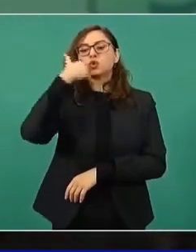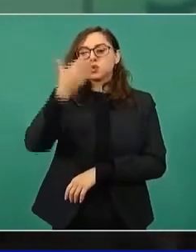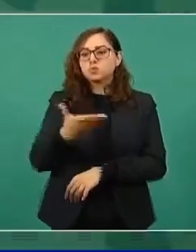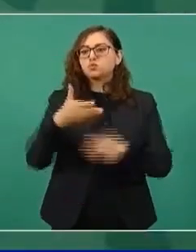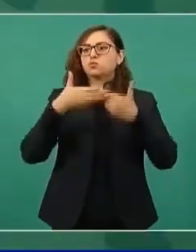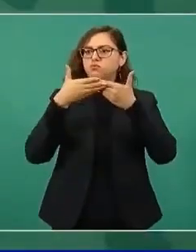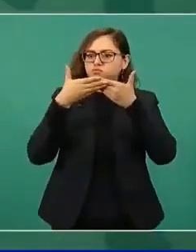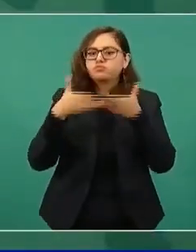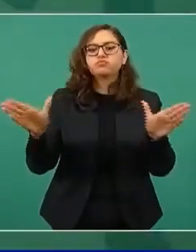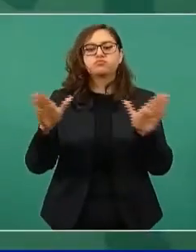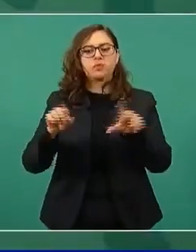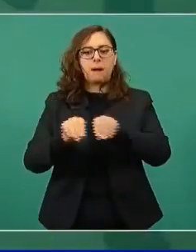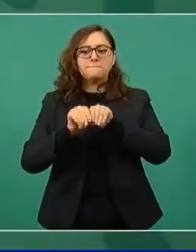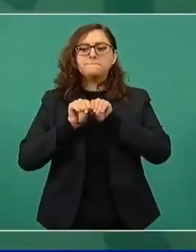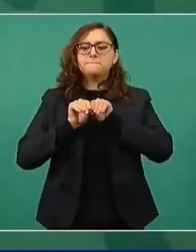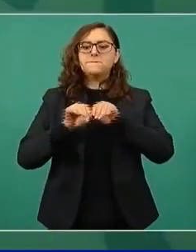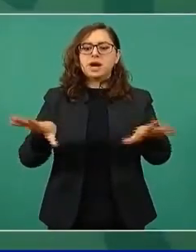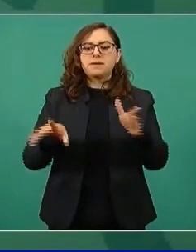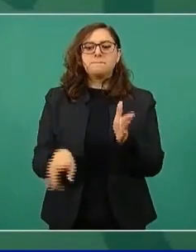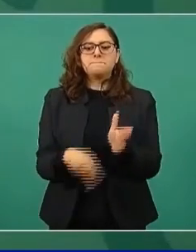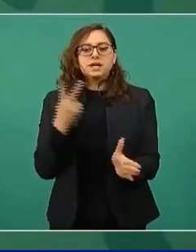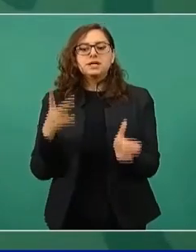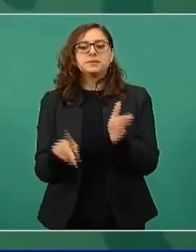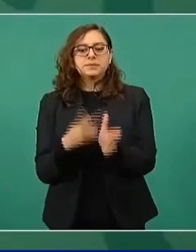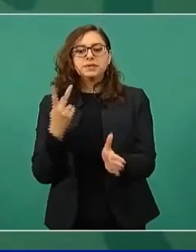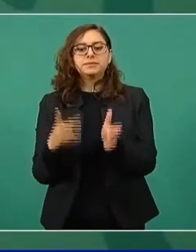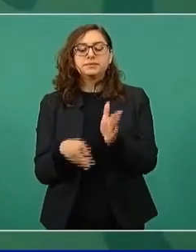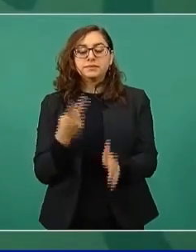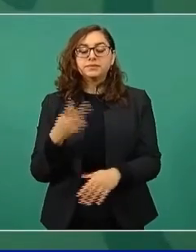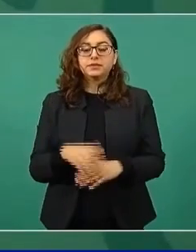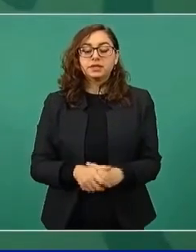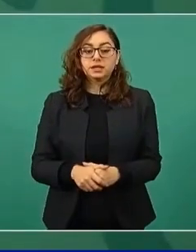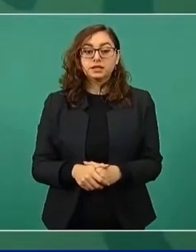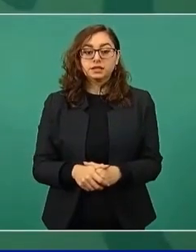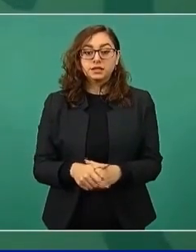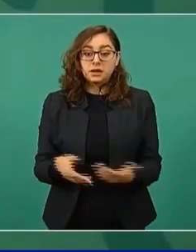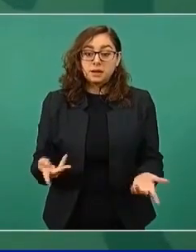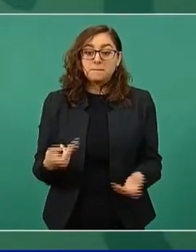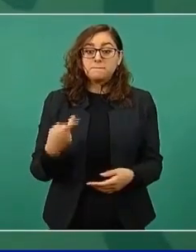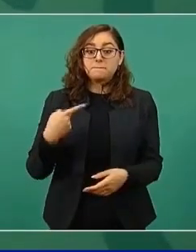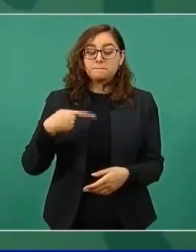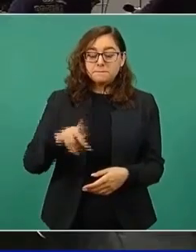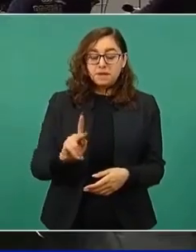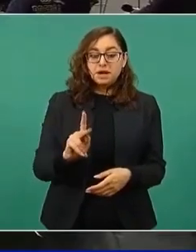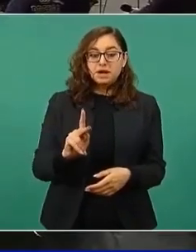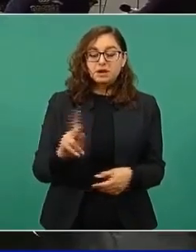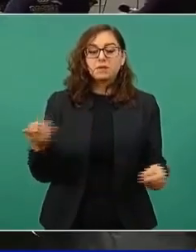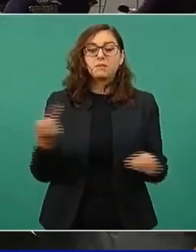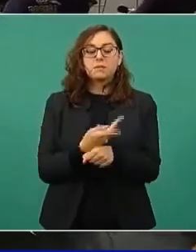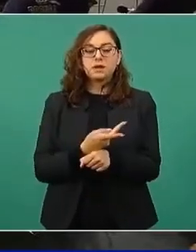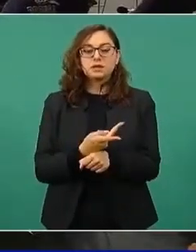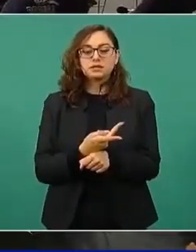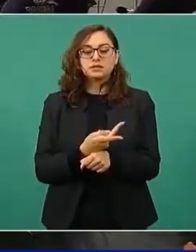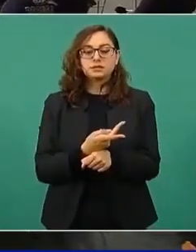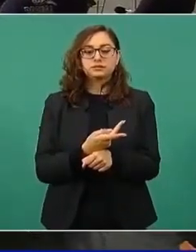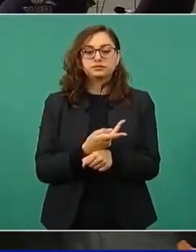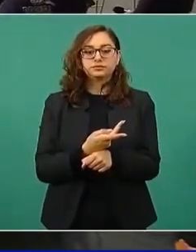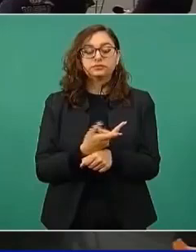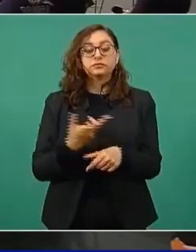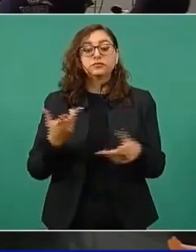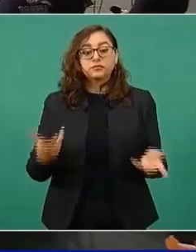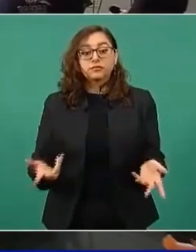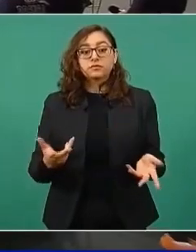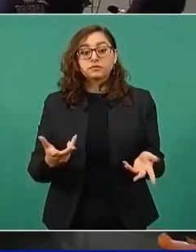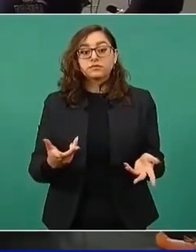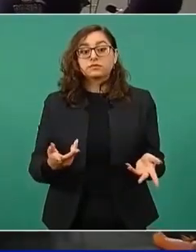sea cada vez más pública. Pero ese acuerdo llevó a que se hablara hasta de un